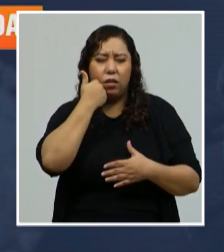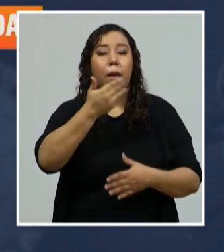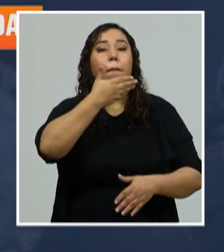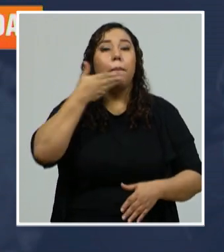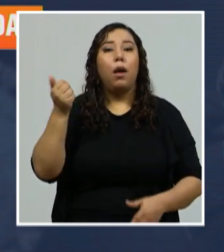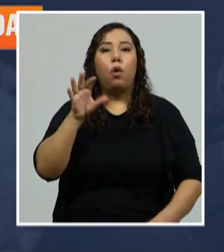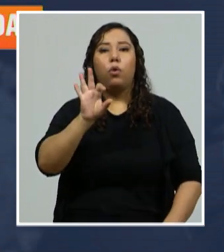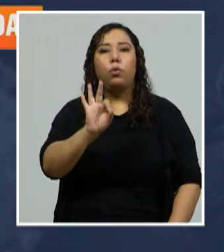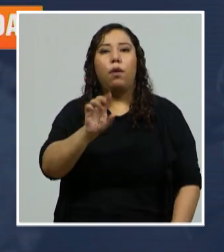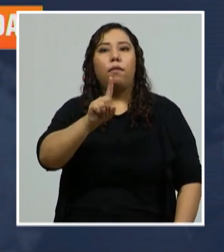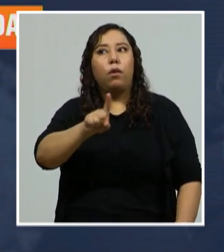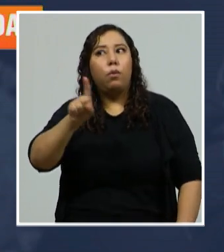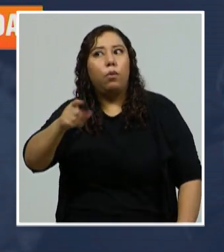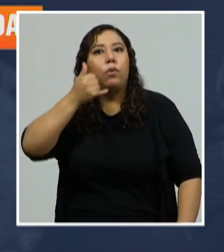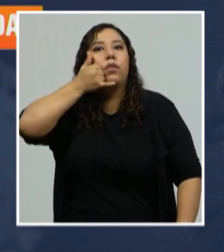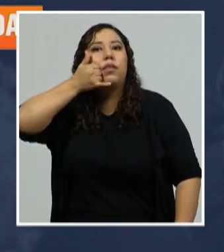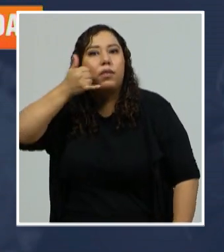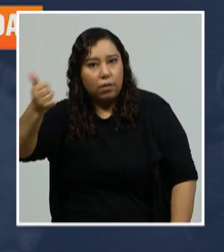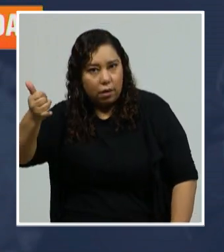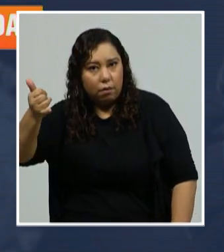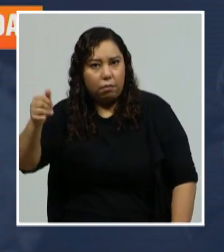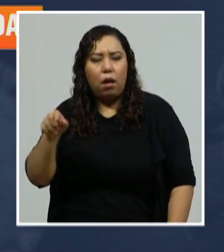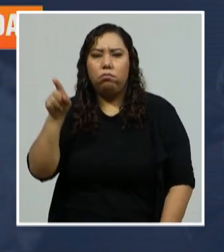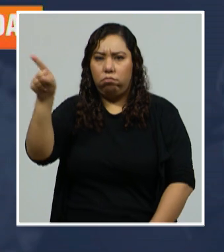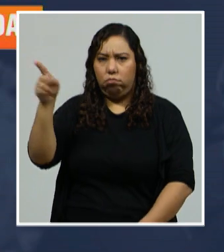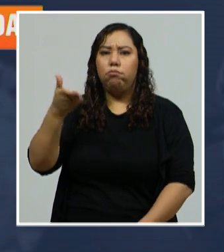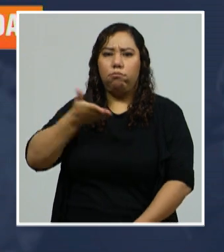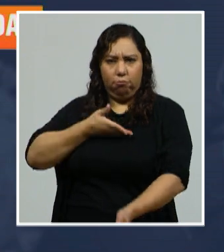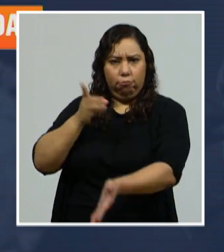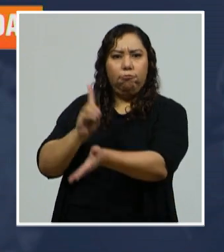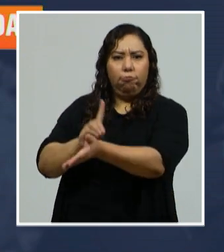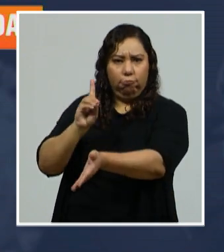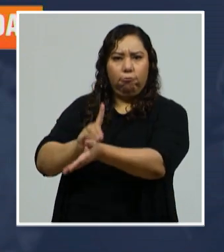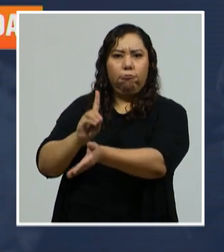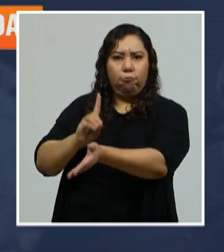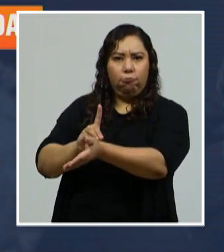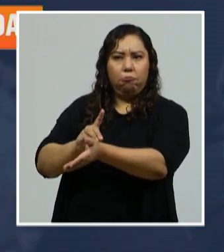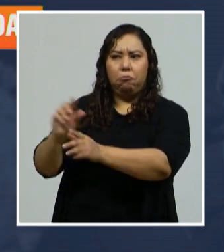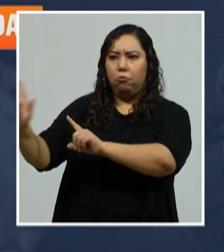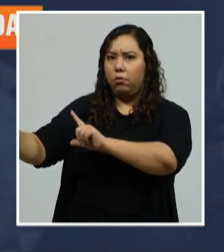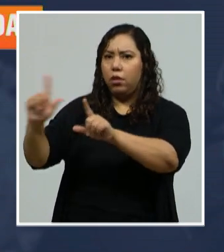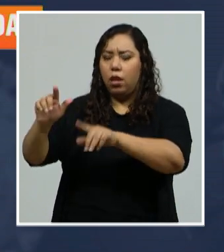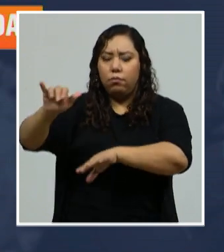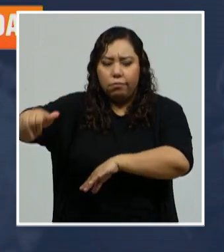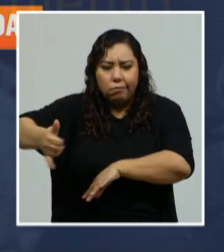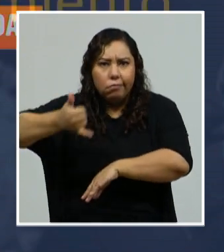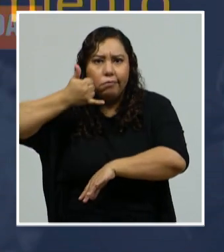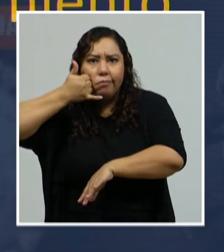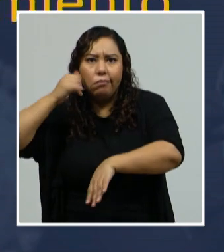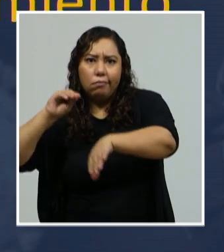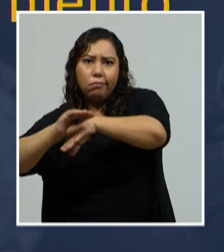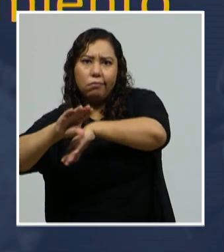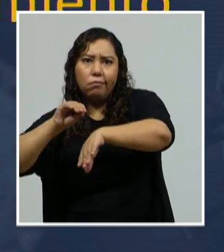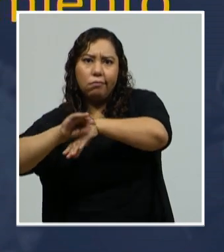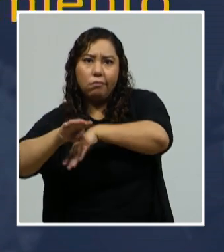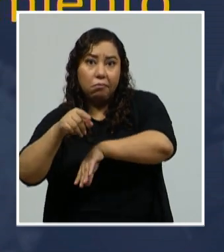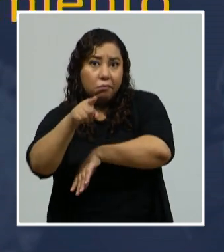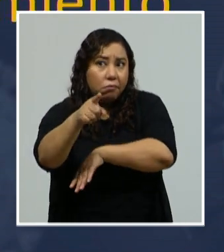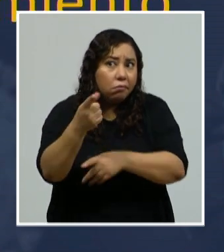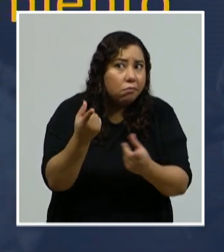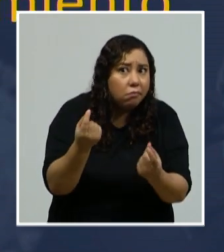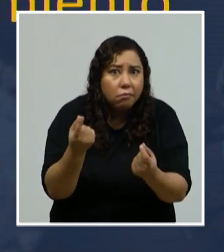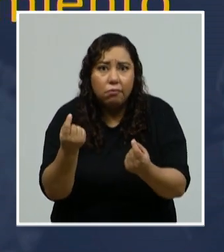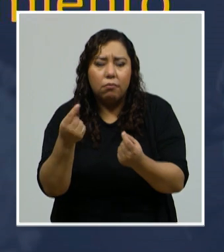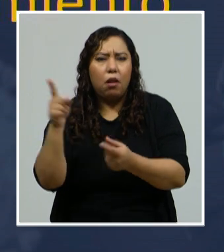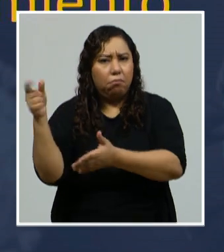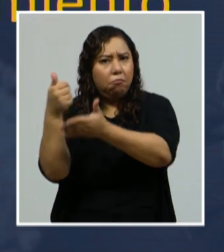decir. 911. Hay un grupo de médicos capacitados que le orientará sobre qué usted debe hacer. Hay